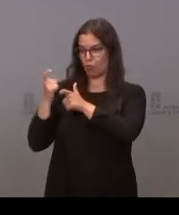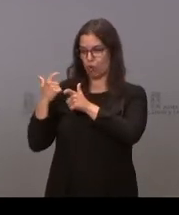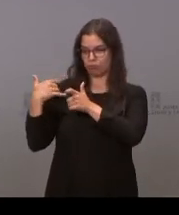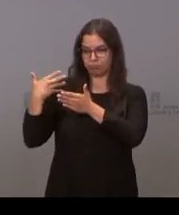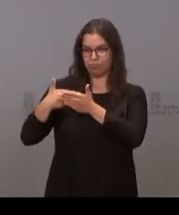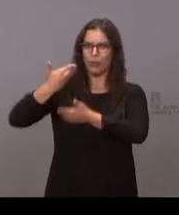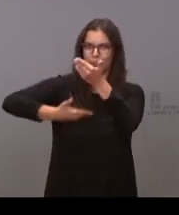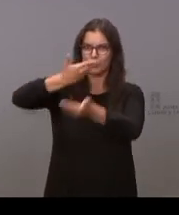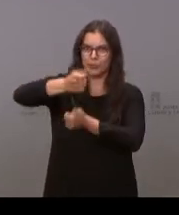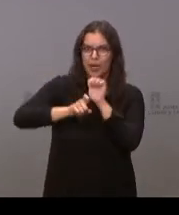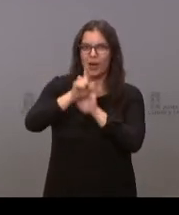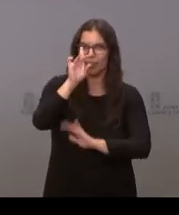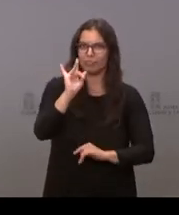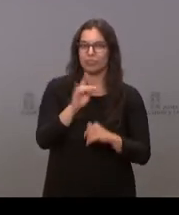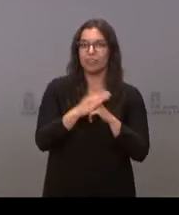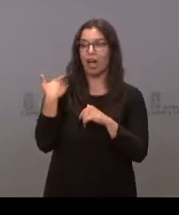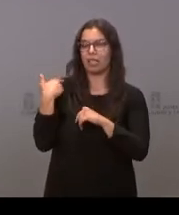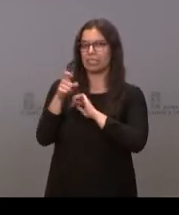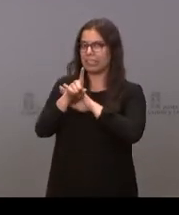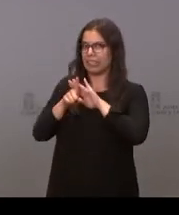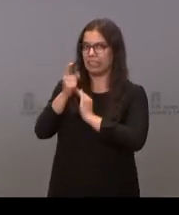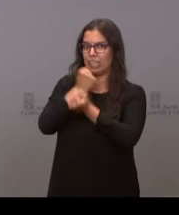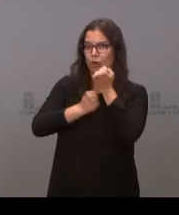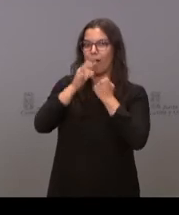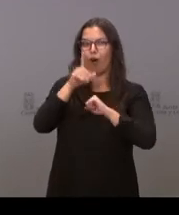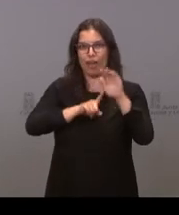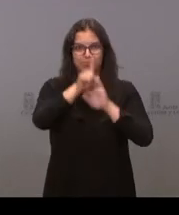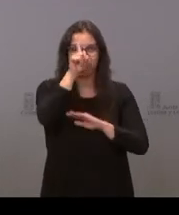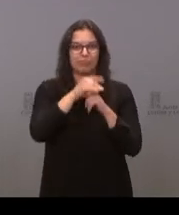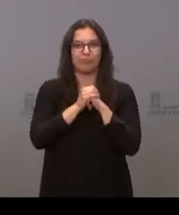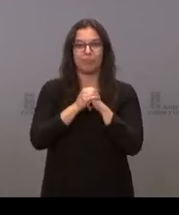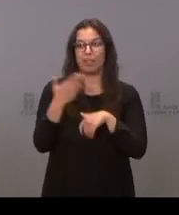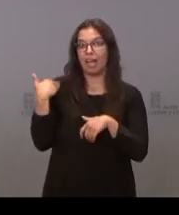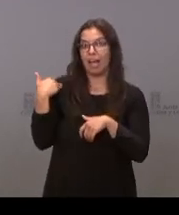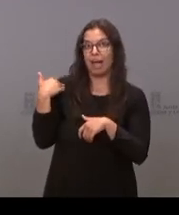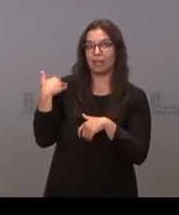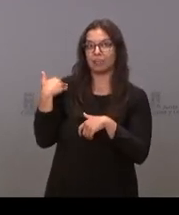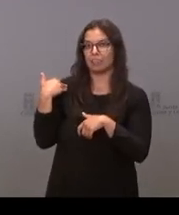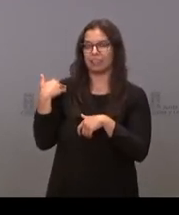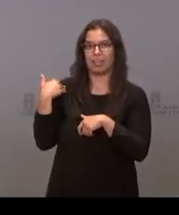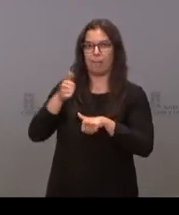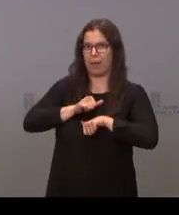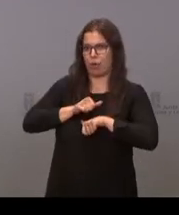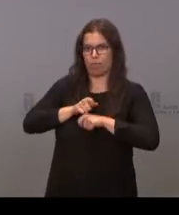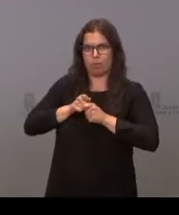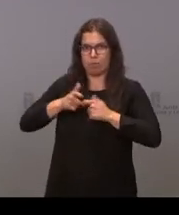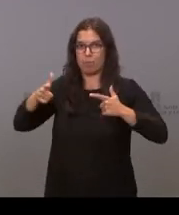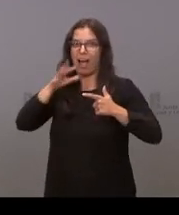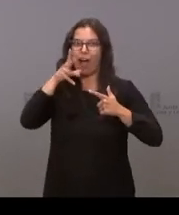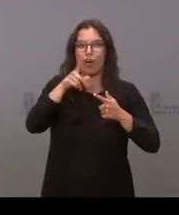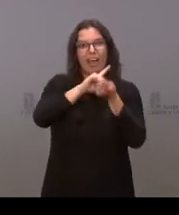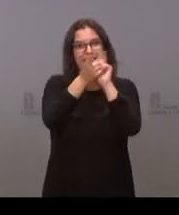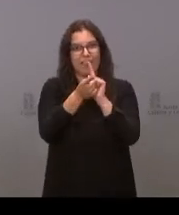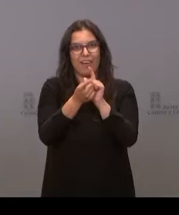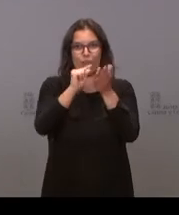avanzado, que donde antes había recesión económica, hoy hay recuperación económica, donde antes había destrucción de empleo, hoy hay creación de empleo,